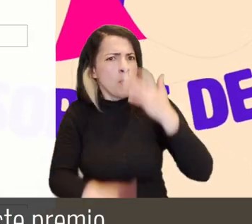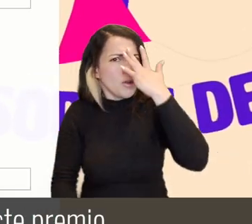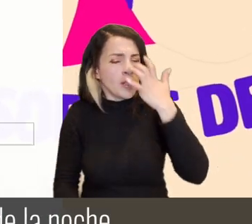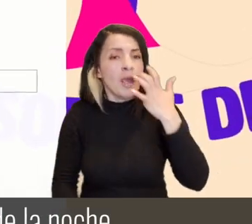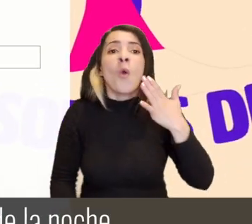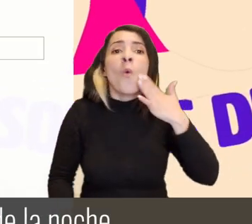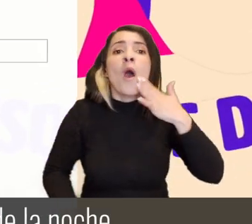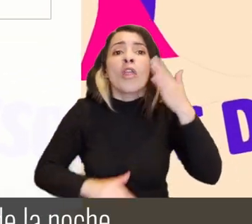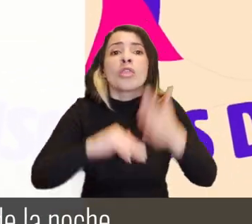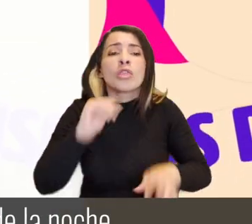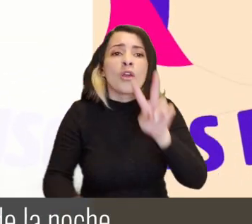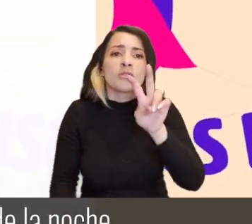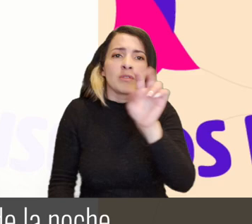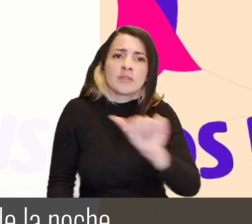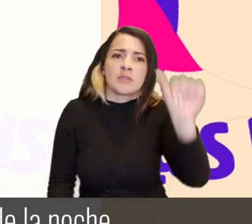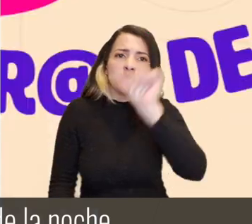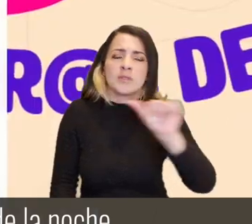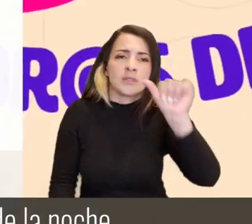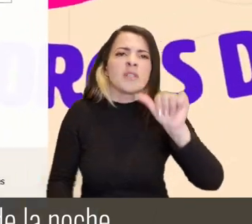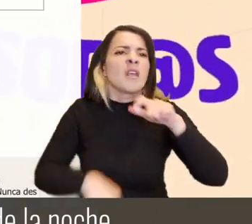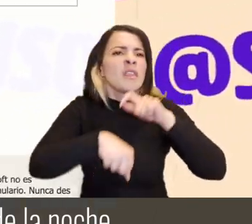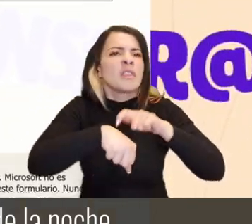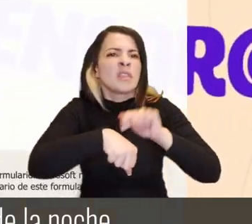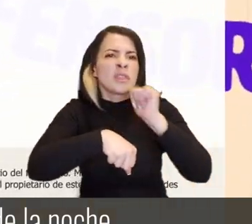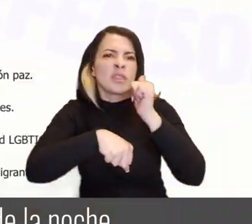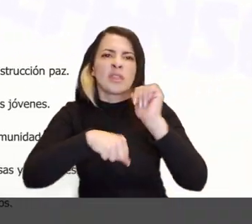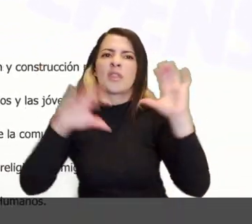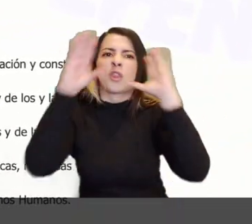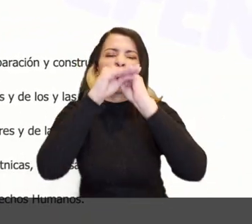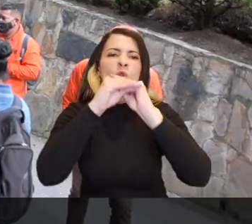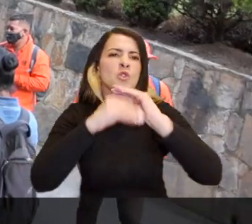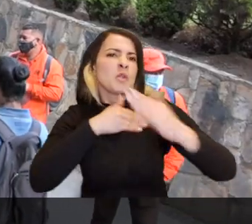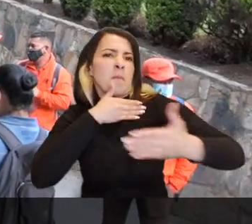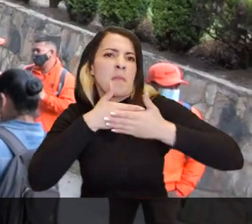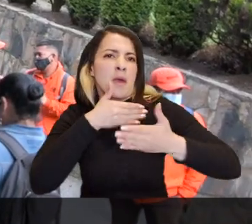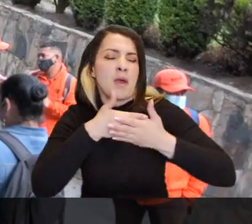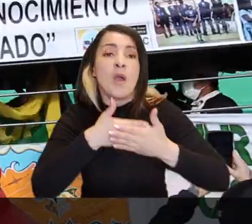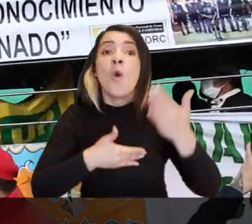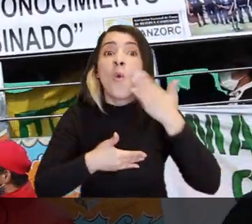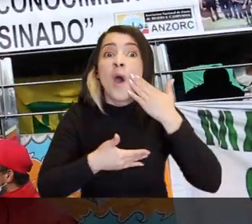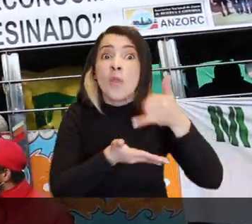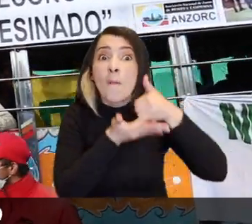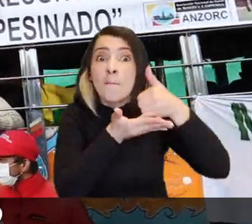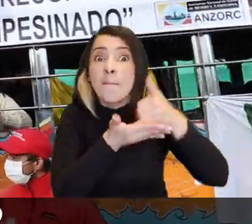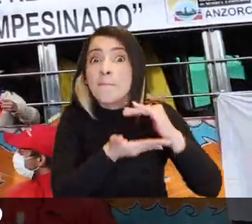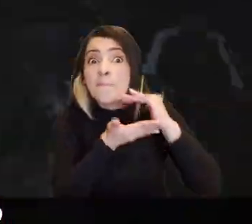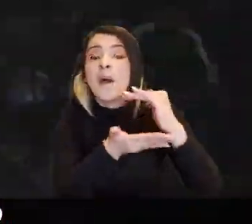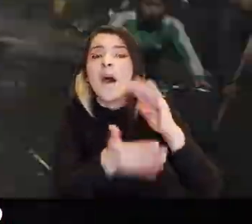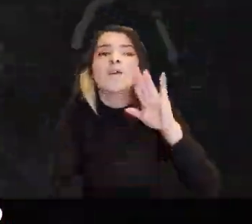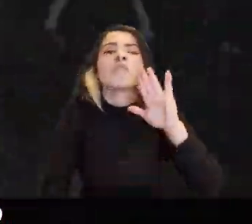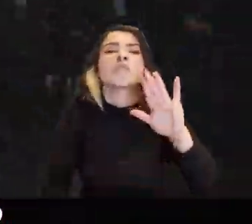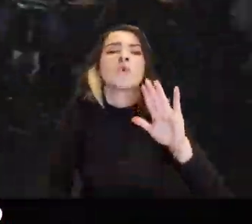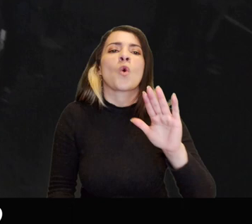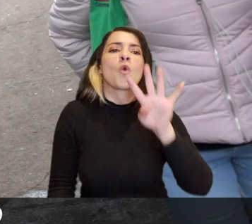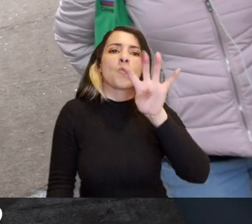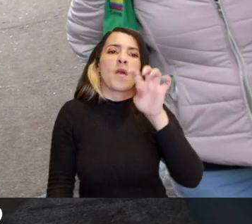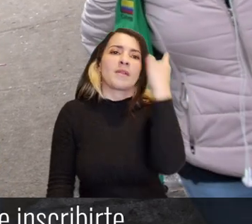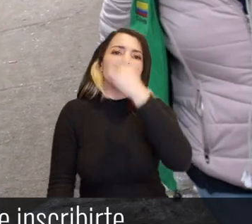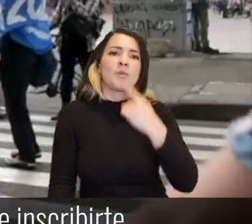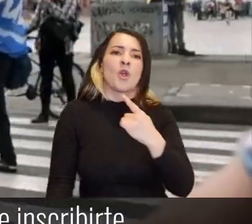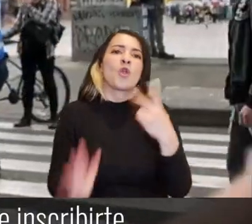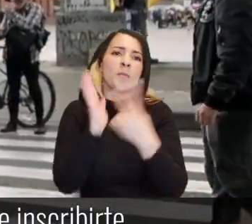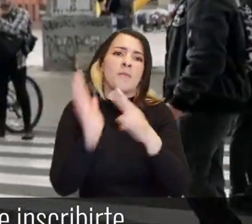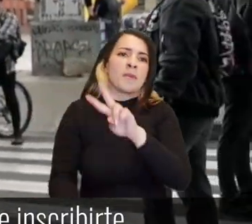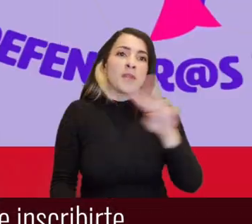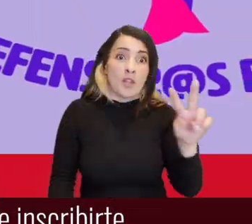través de este premio Tienes plazo hasta el 7 de agosto a las 10 de la noche Y el premio lo estaremos entregando el 9 de septiembre de 2022